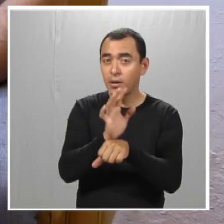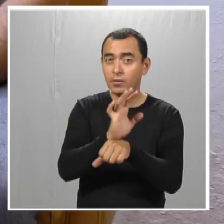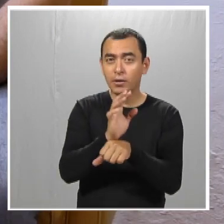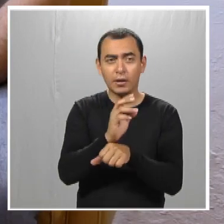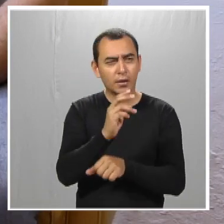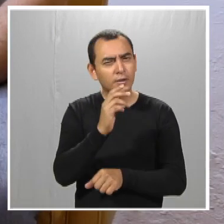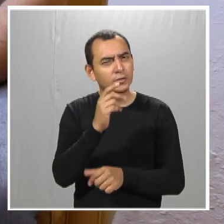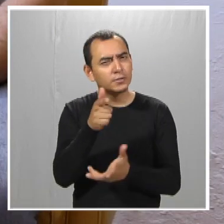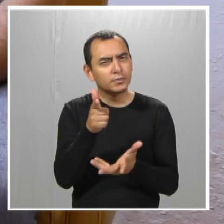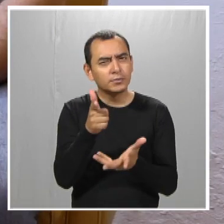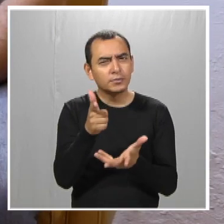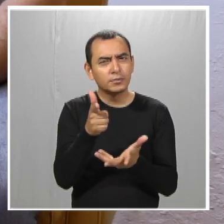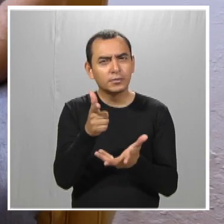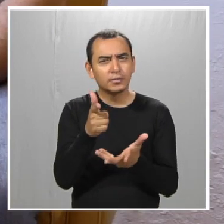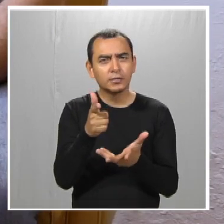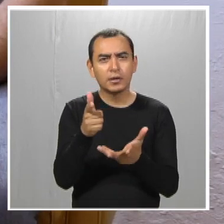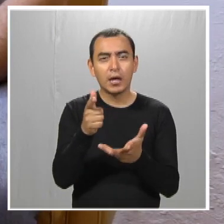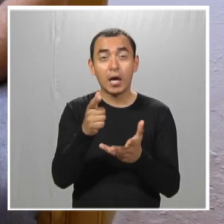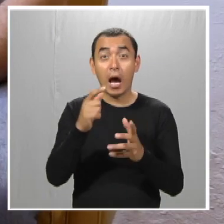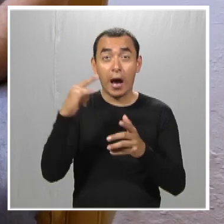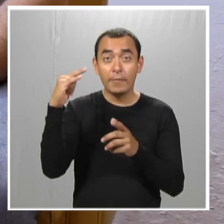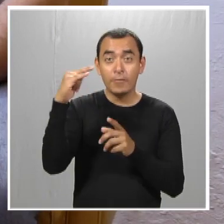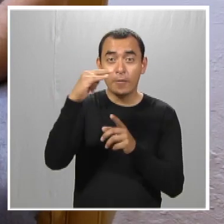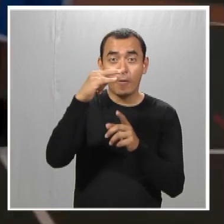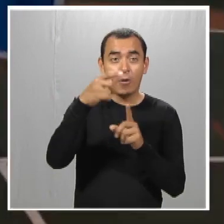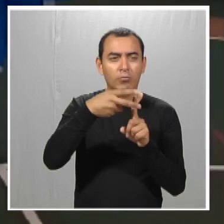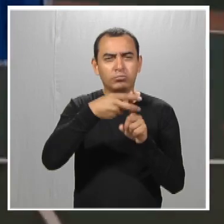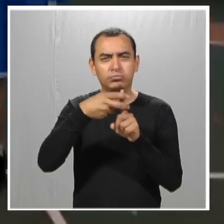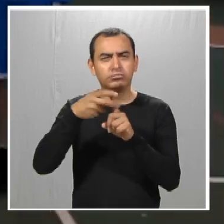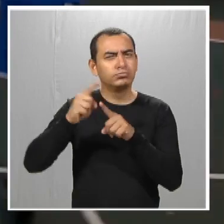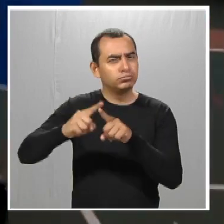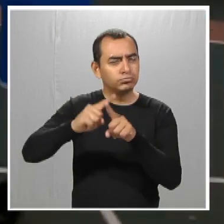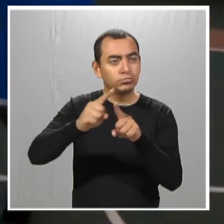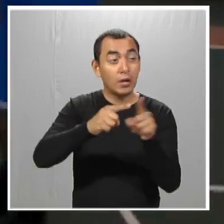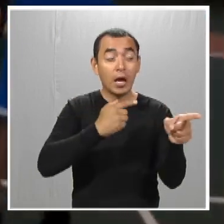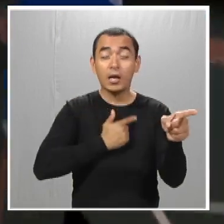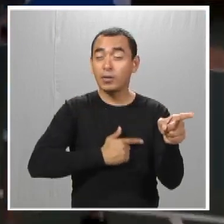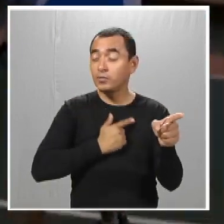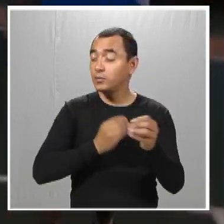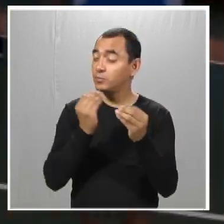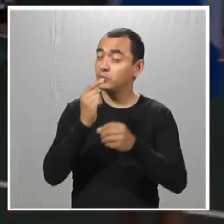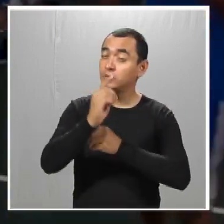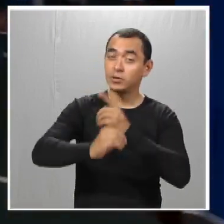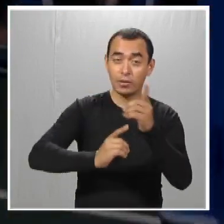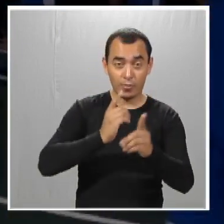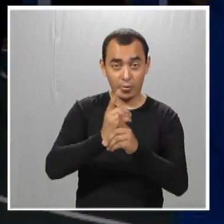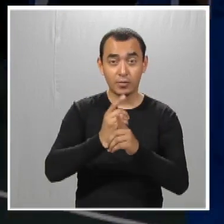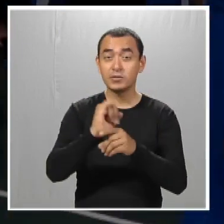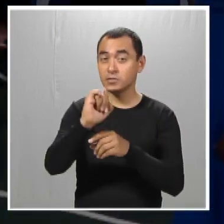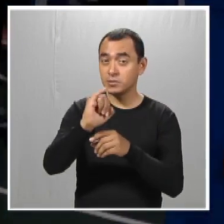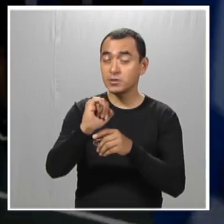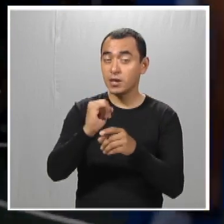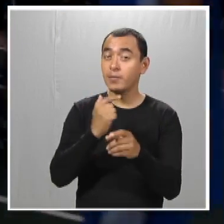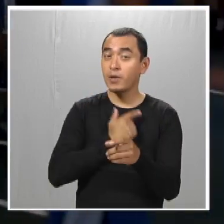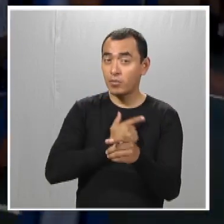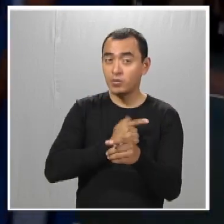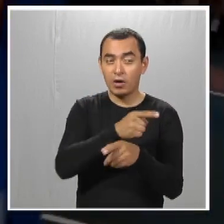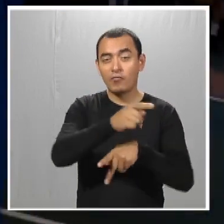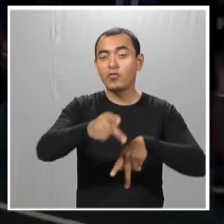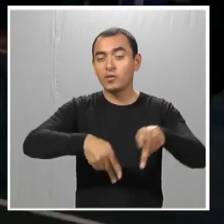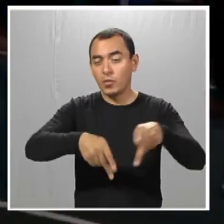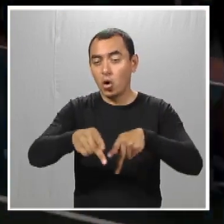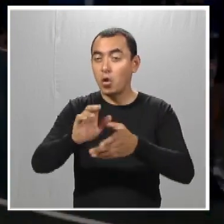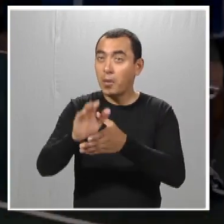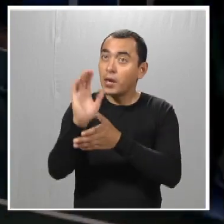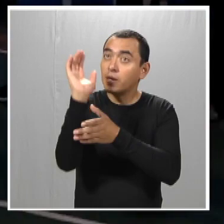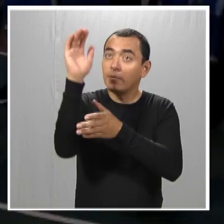que fuimos a ver una película de que secuestraron un avión. También nos gusta, bueno, a él le gusta mucho el deporte. Sí, pues bate. Y juega,